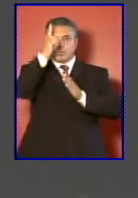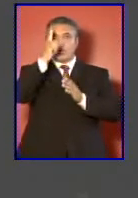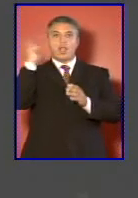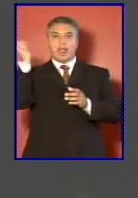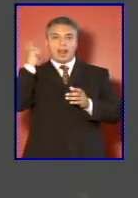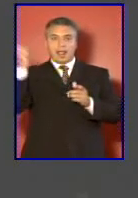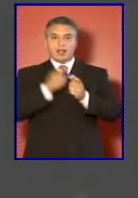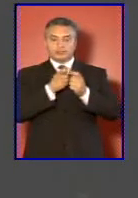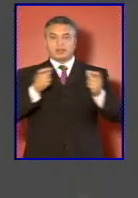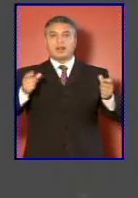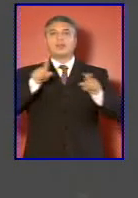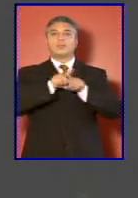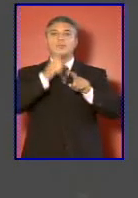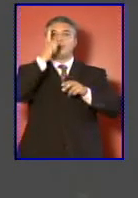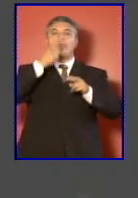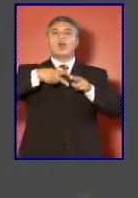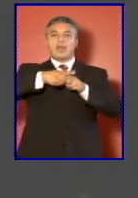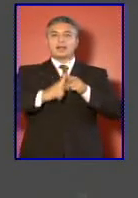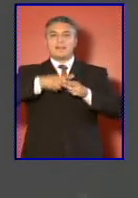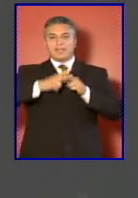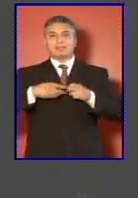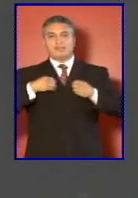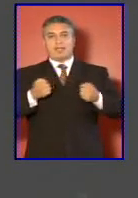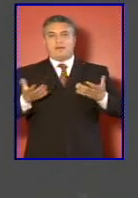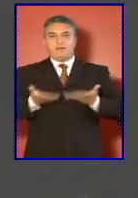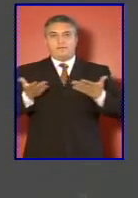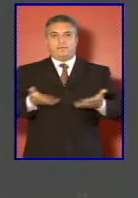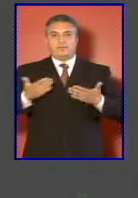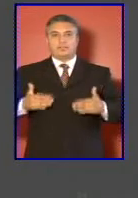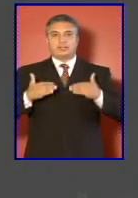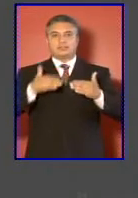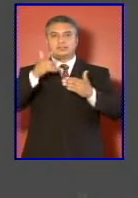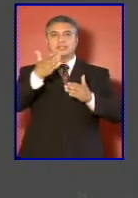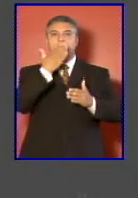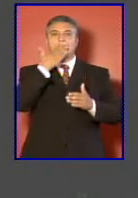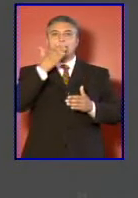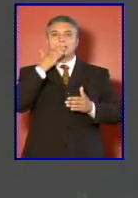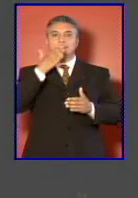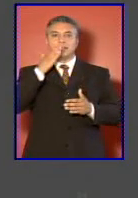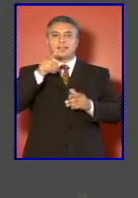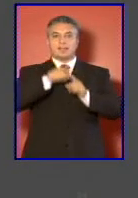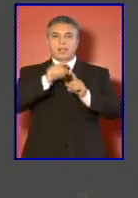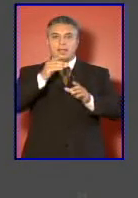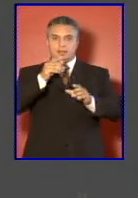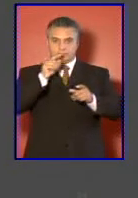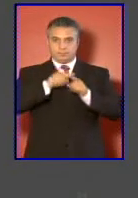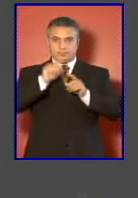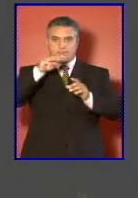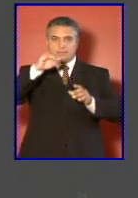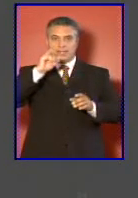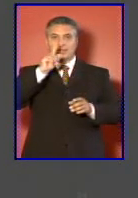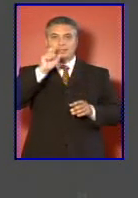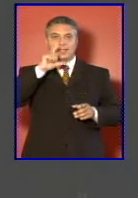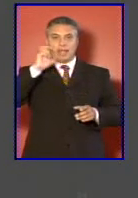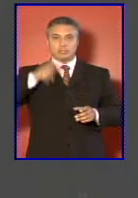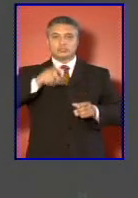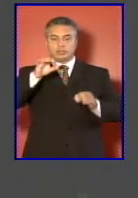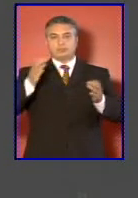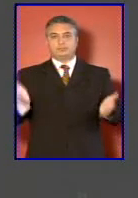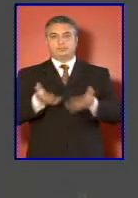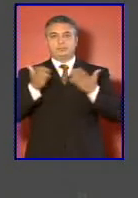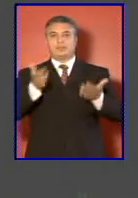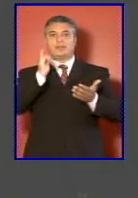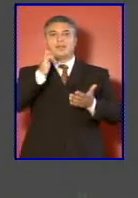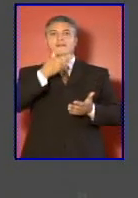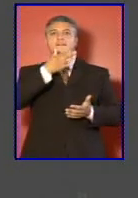como una herramienta destinada a fortalecer las actuales capacidades de predicción prevención mitigación educación y